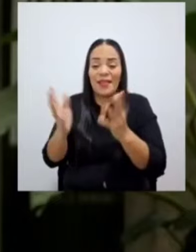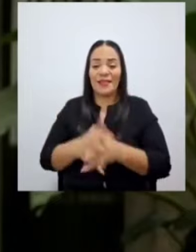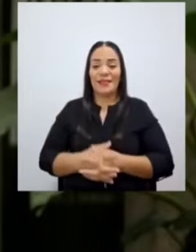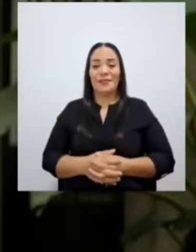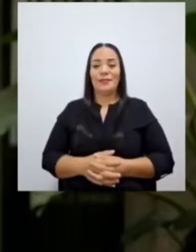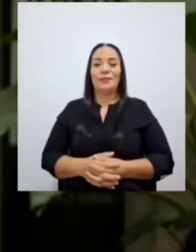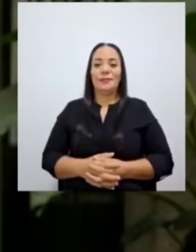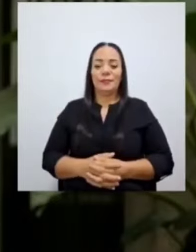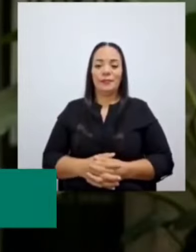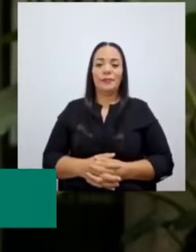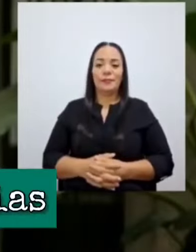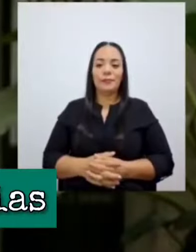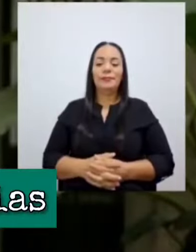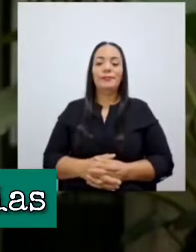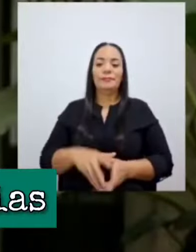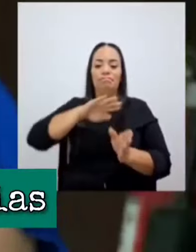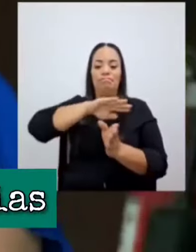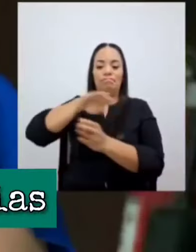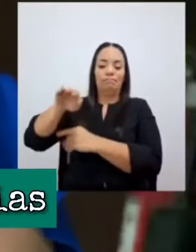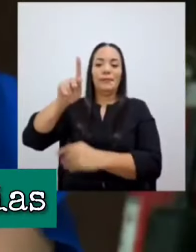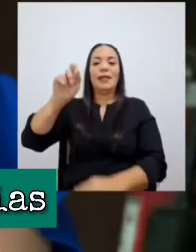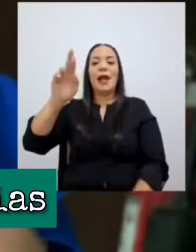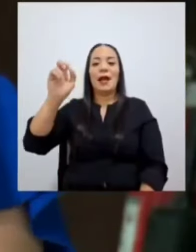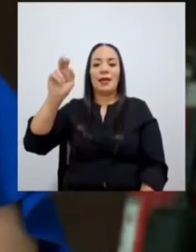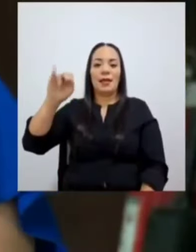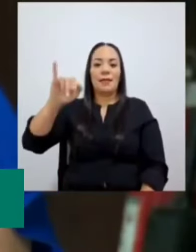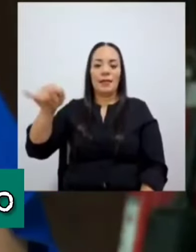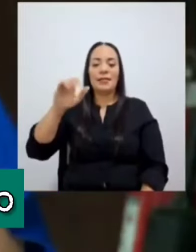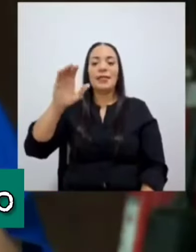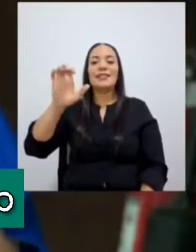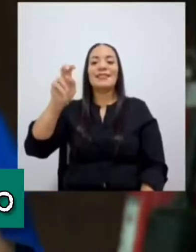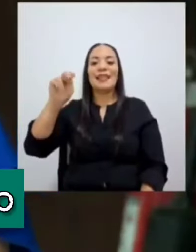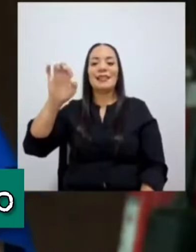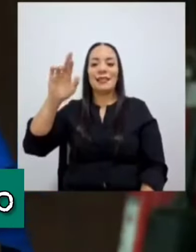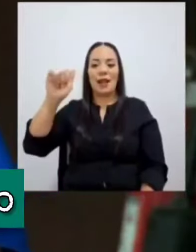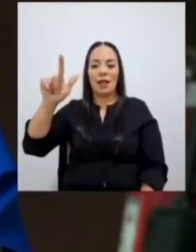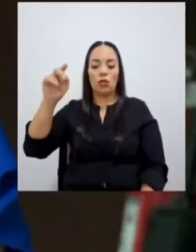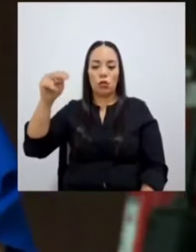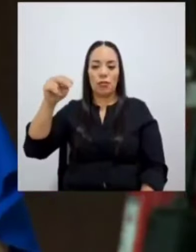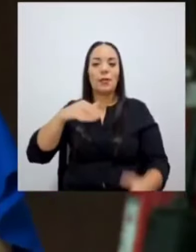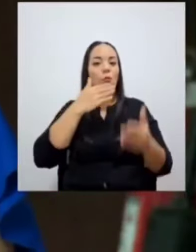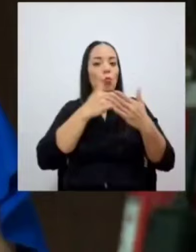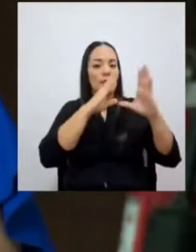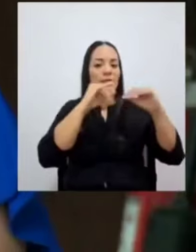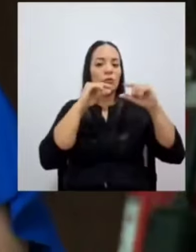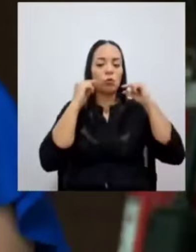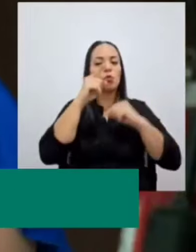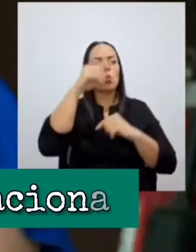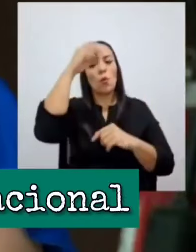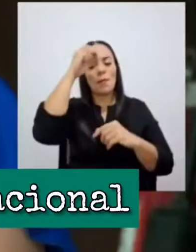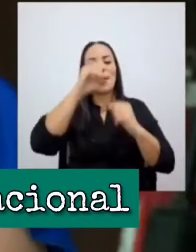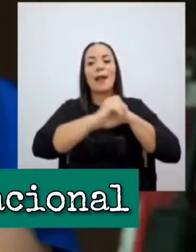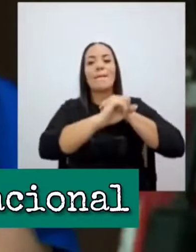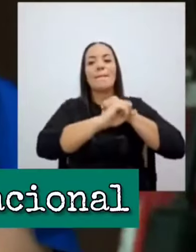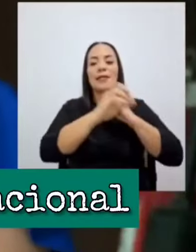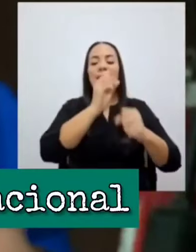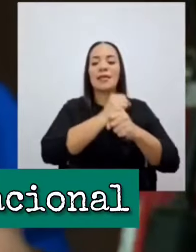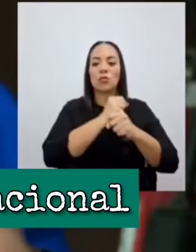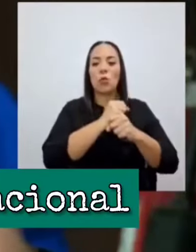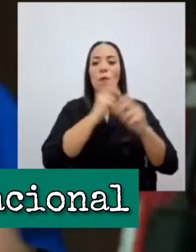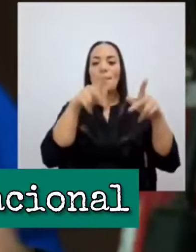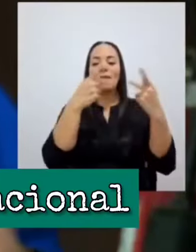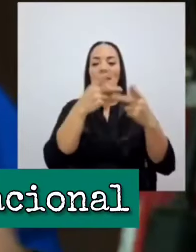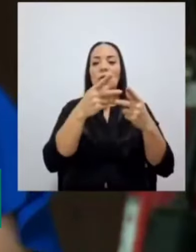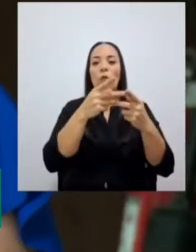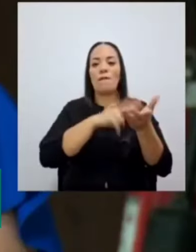Adelante, por favor. Karen Jiménez, de Central Noticias. Muy buenas tardes, don Rodrigo. ¿Qué opina sobre la campaña que realizó el Partido de